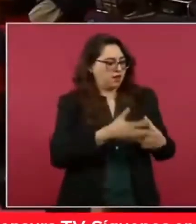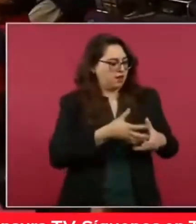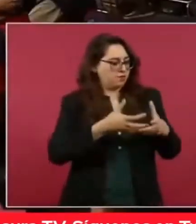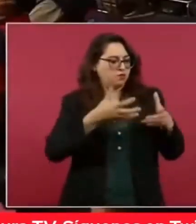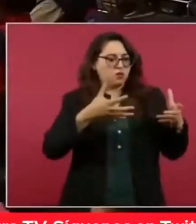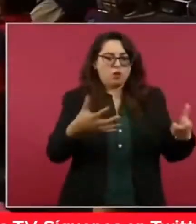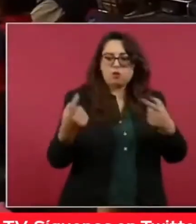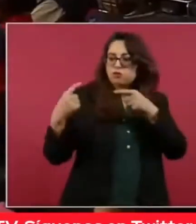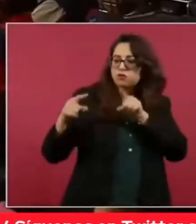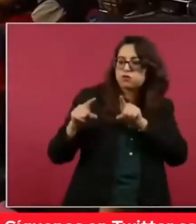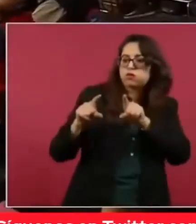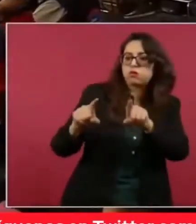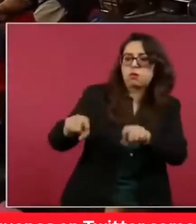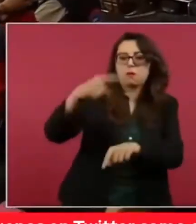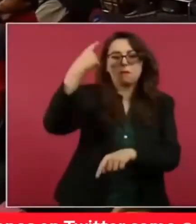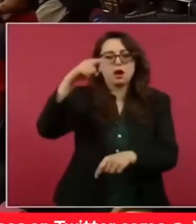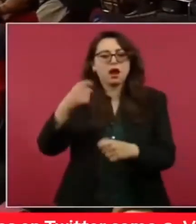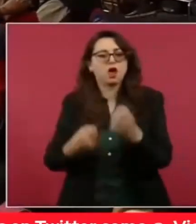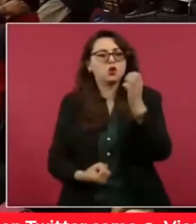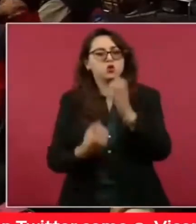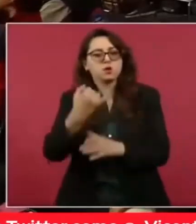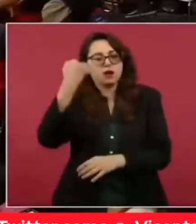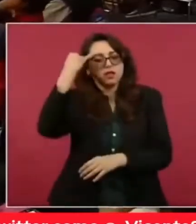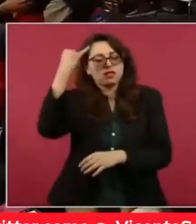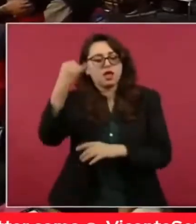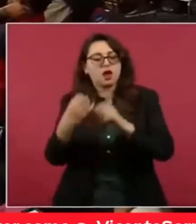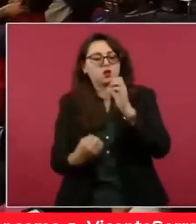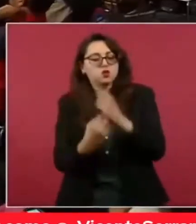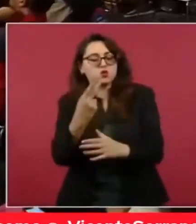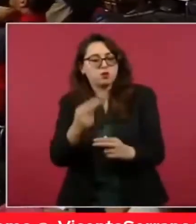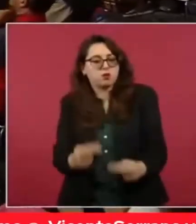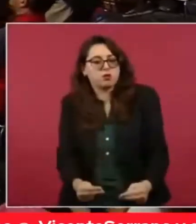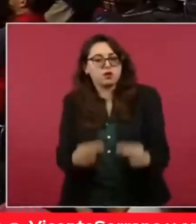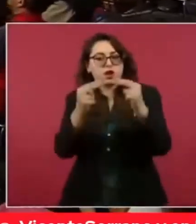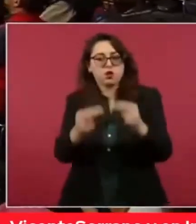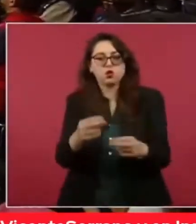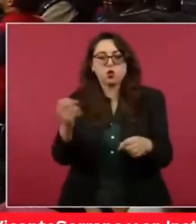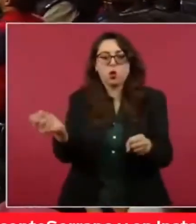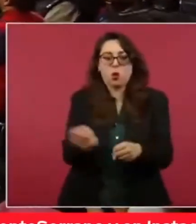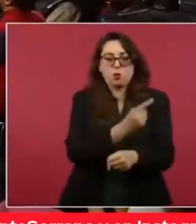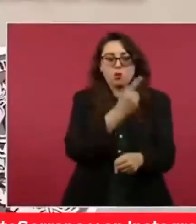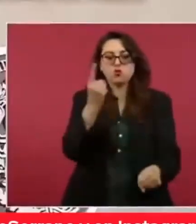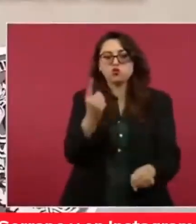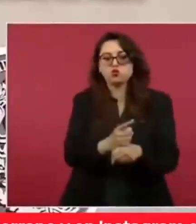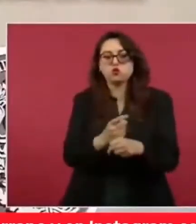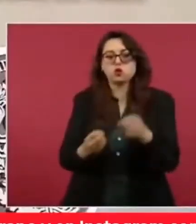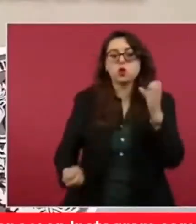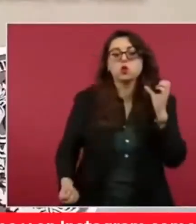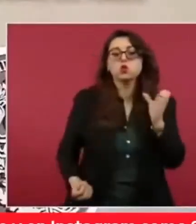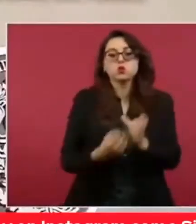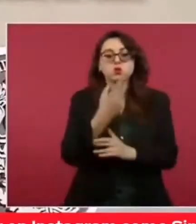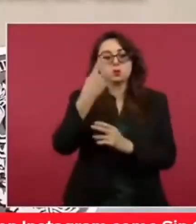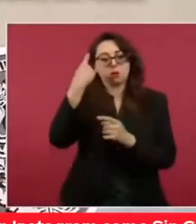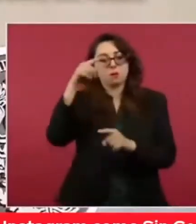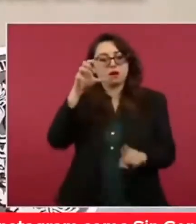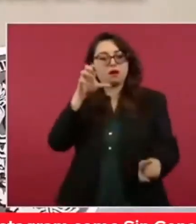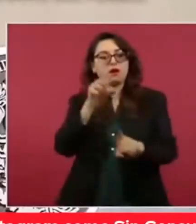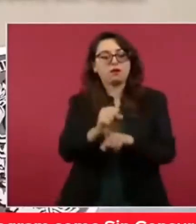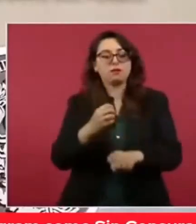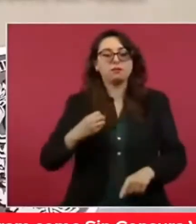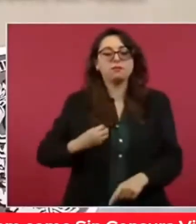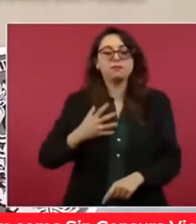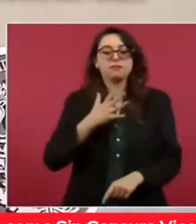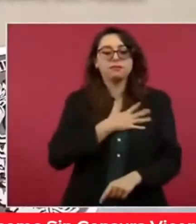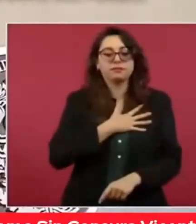ideas, a los nuevos modelos de negocio, en general, a las nuevas oportunidades para alcanzar el bienestar social. Por